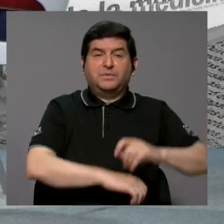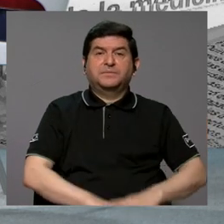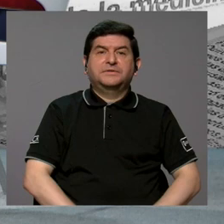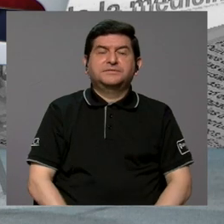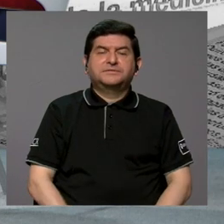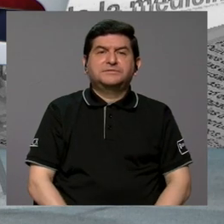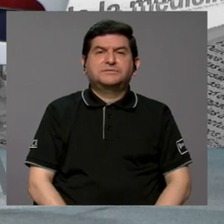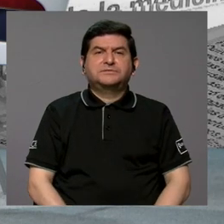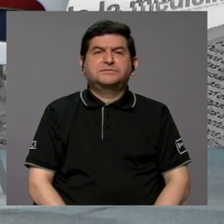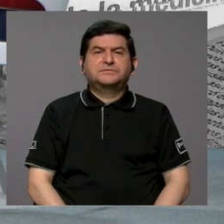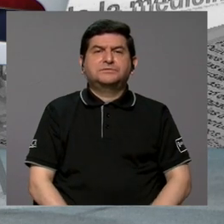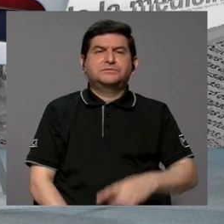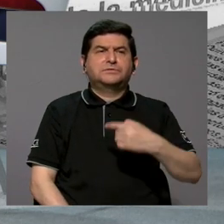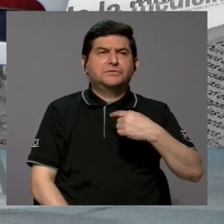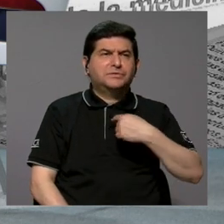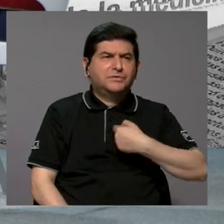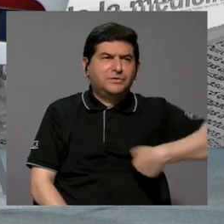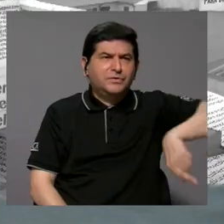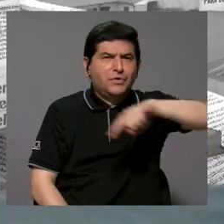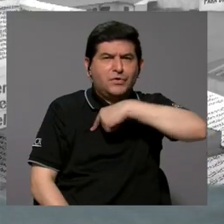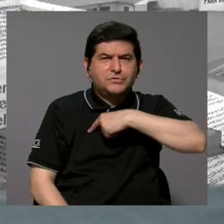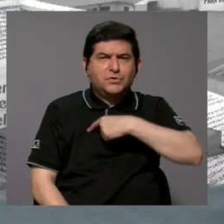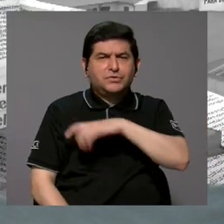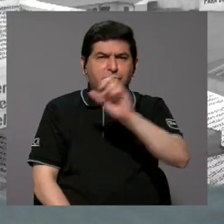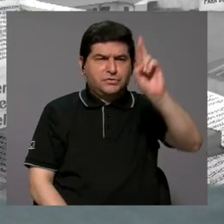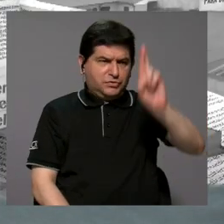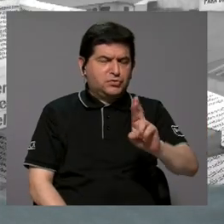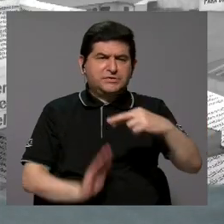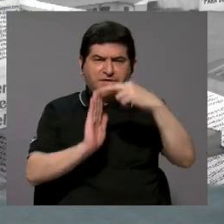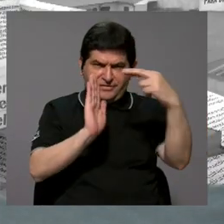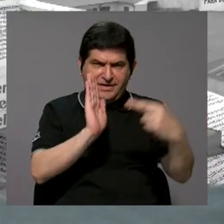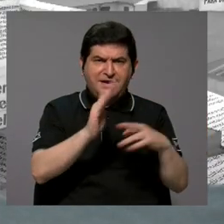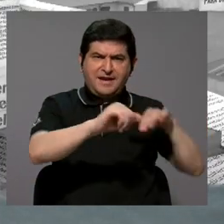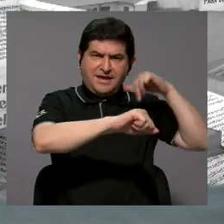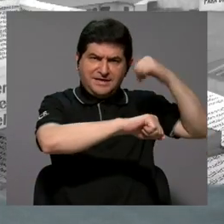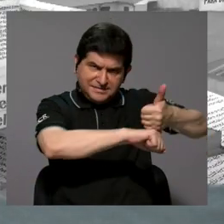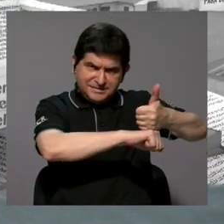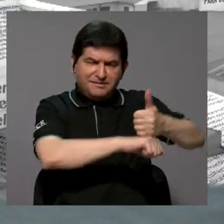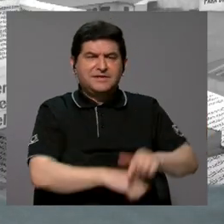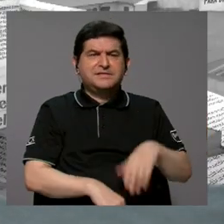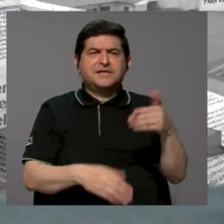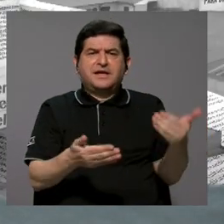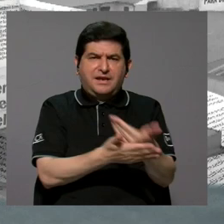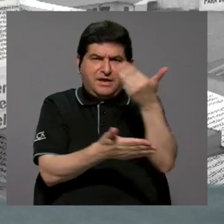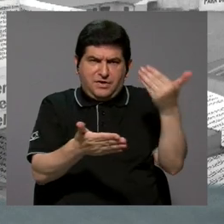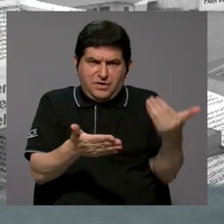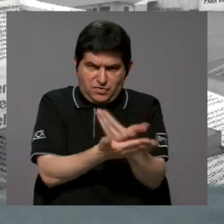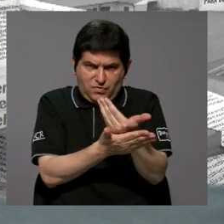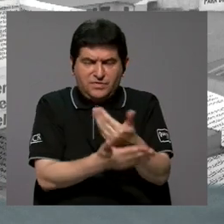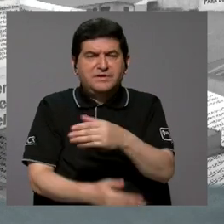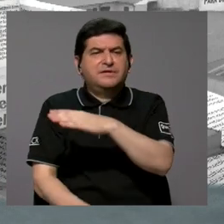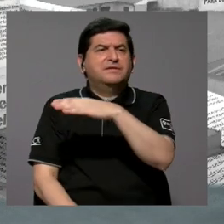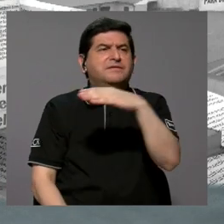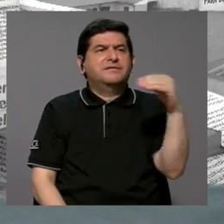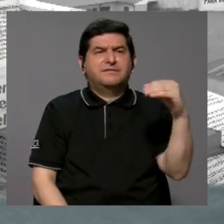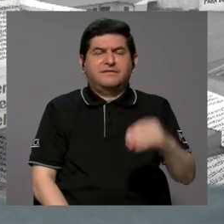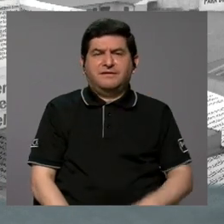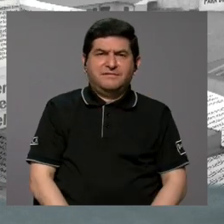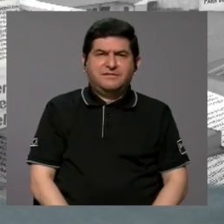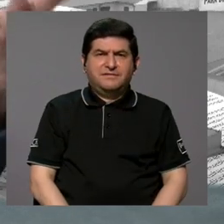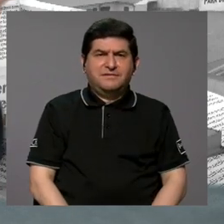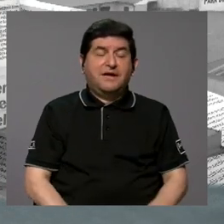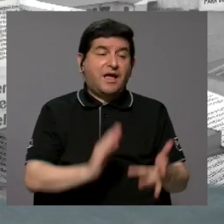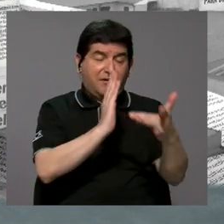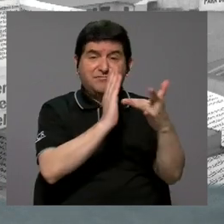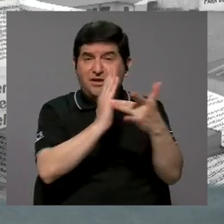ponerse a regular en Costa Rica ese tipo de innovaciones y de